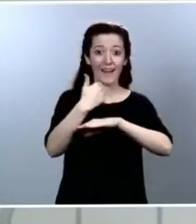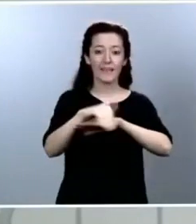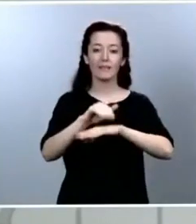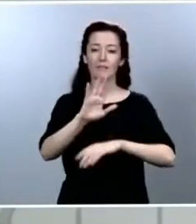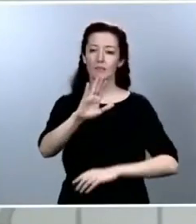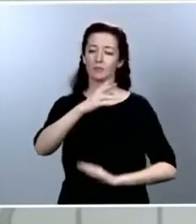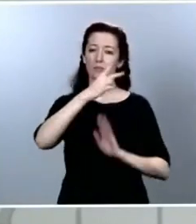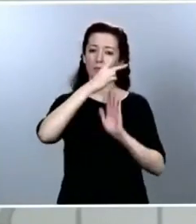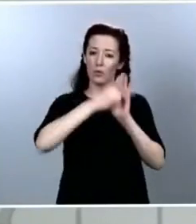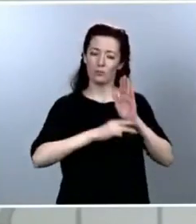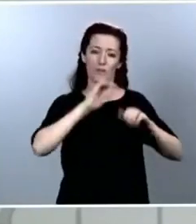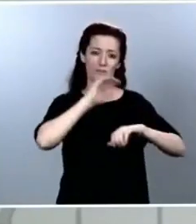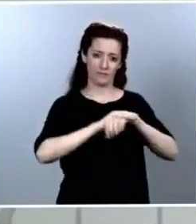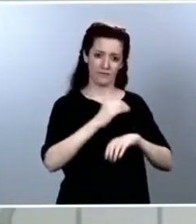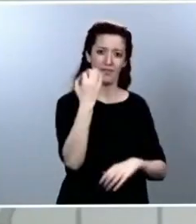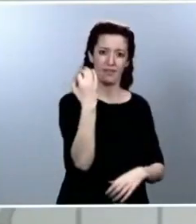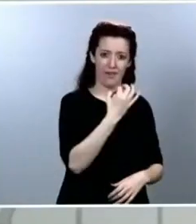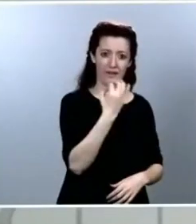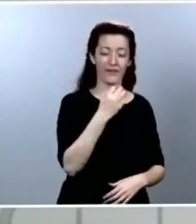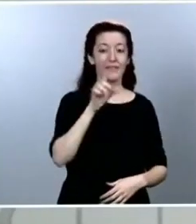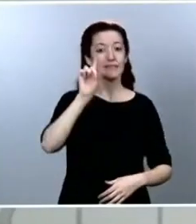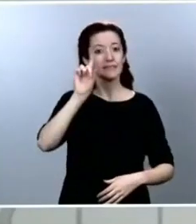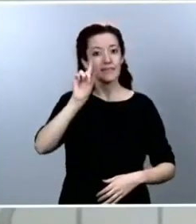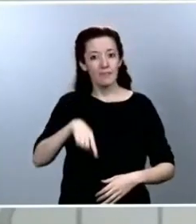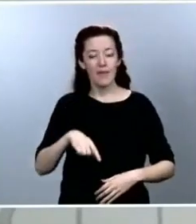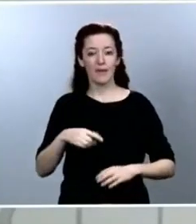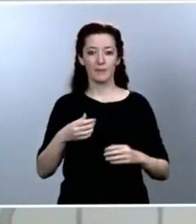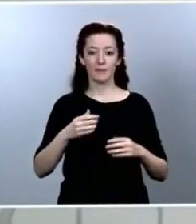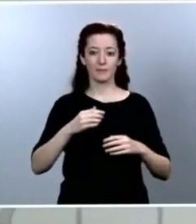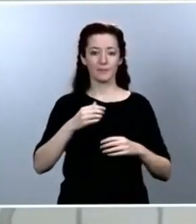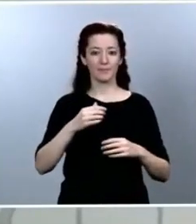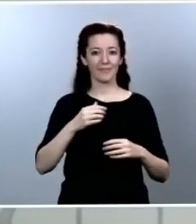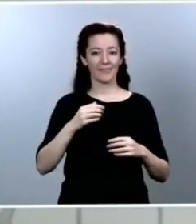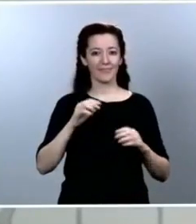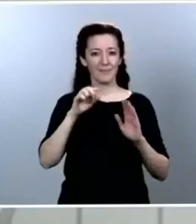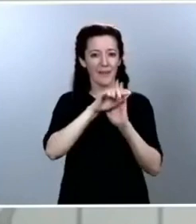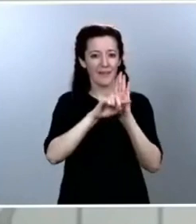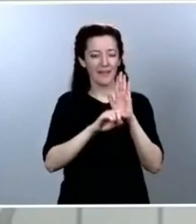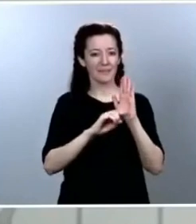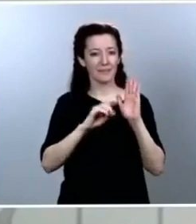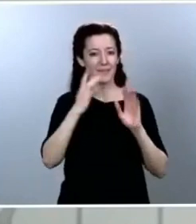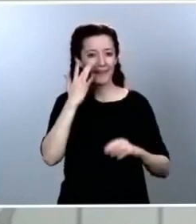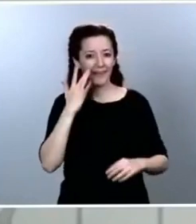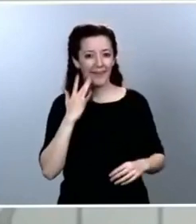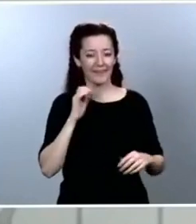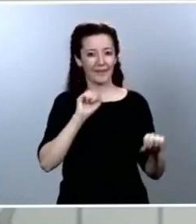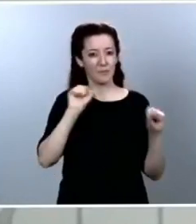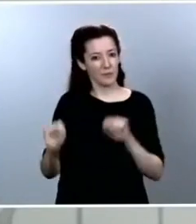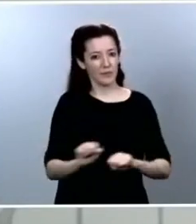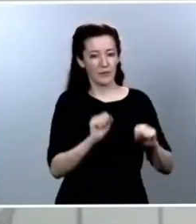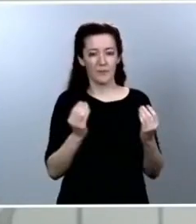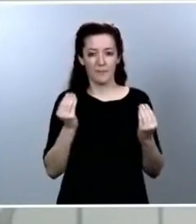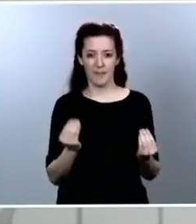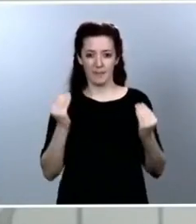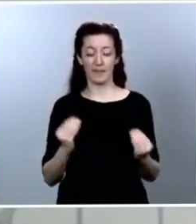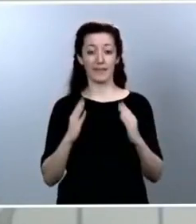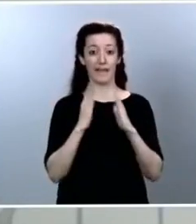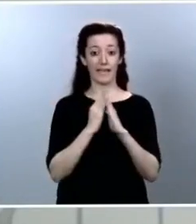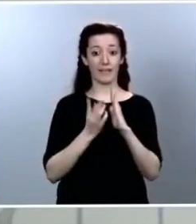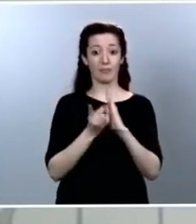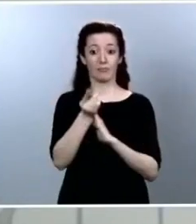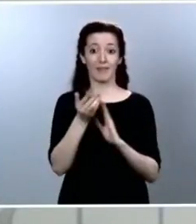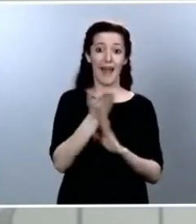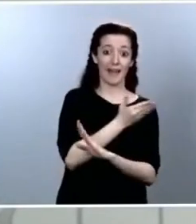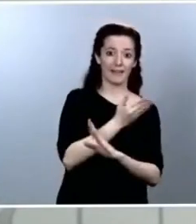protección y higiene antes, durante y después de las salidas. Conviene no subestimar el enemigo que tenemos enfrente, porque es un enemigo,